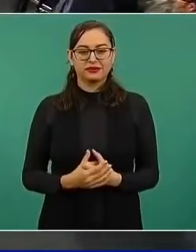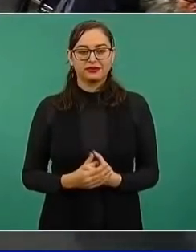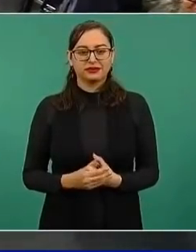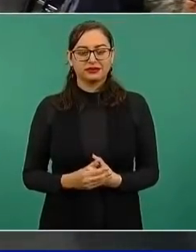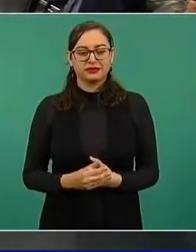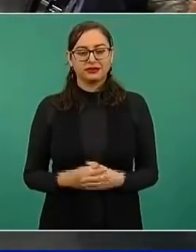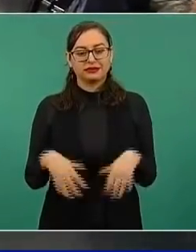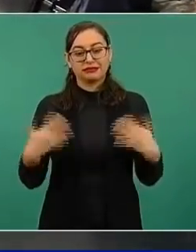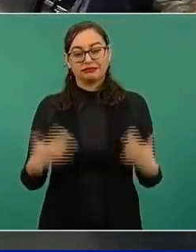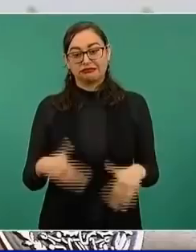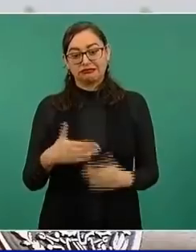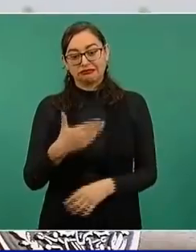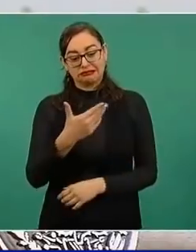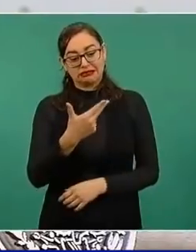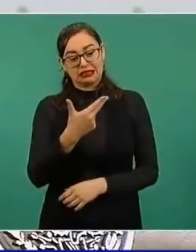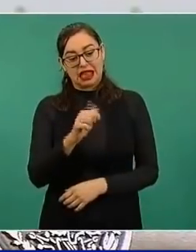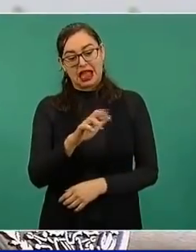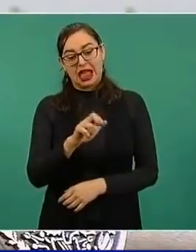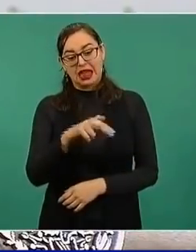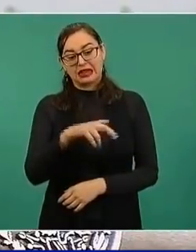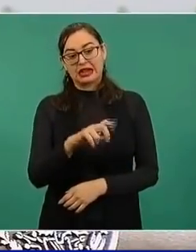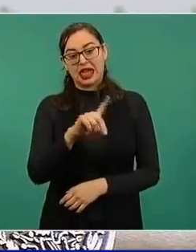Pobre Hernández, le va a llover, pero ni modo.